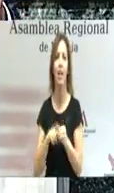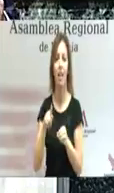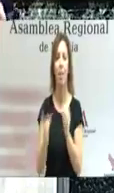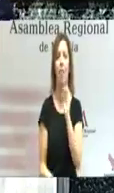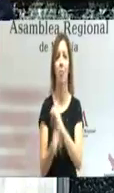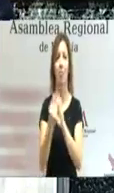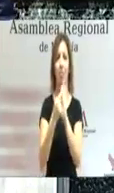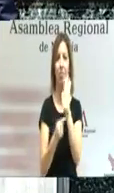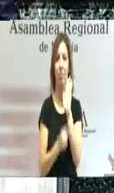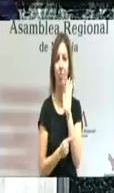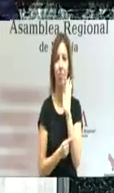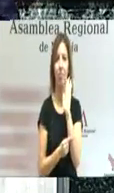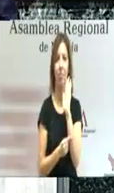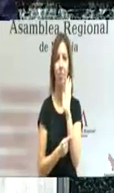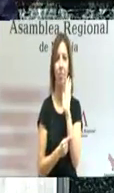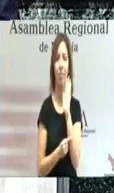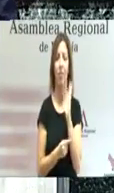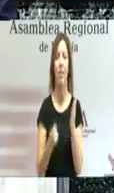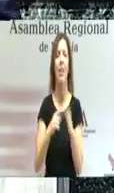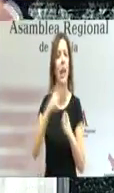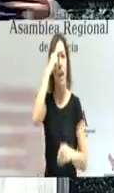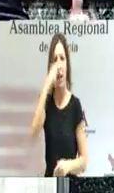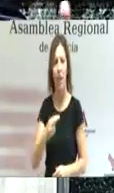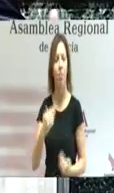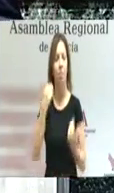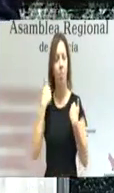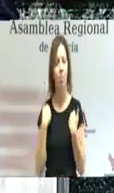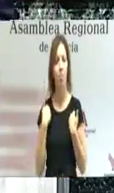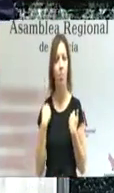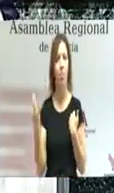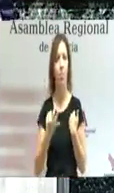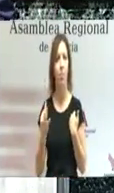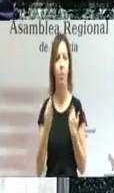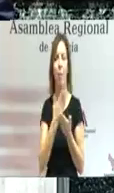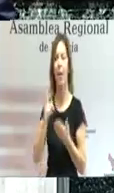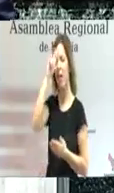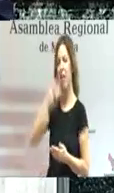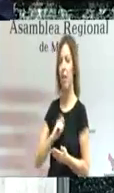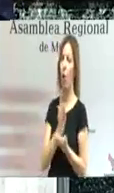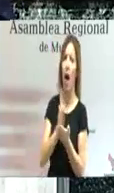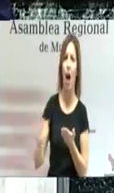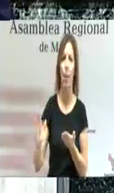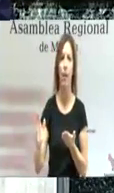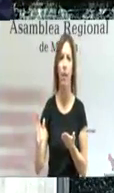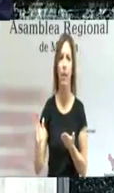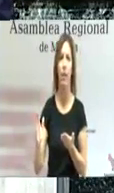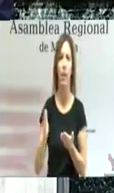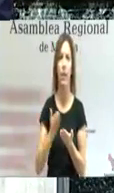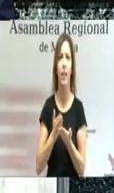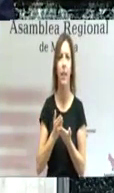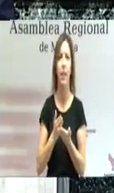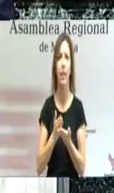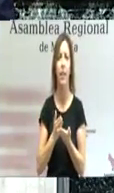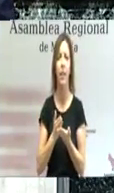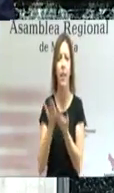presupuesto participativo y responsable, que huya del dogmatismo y que busque ante todo ser útil